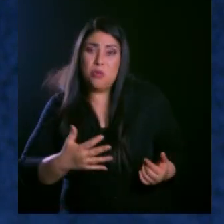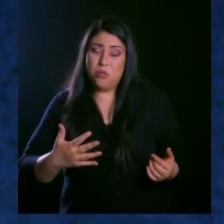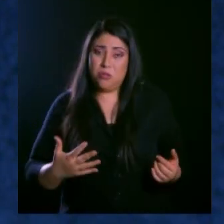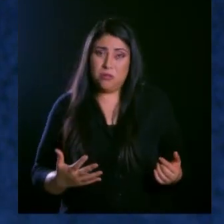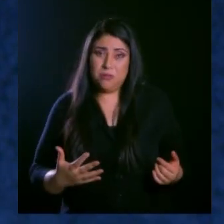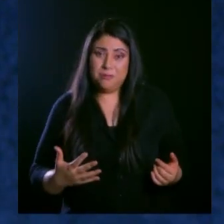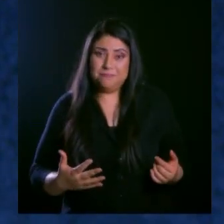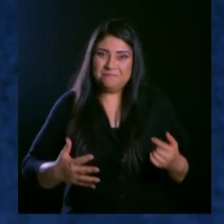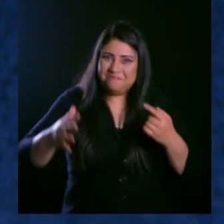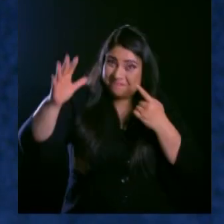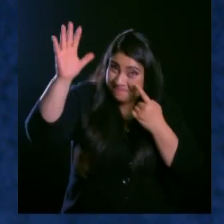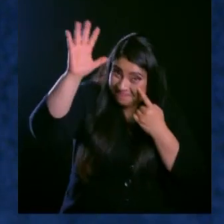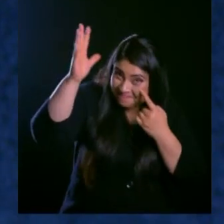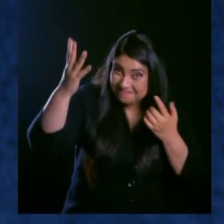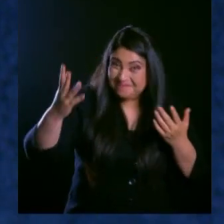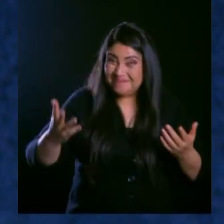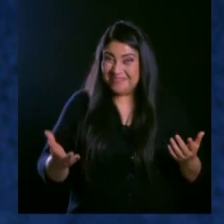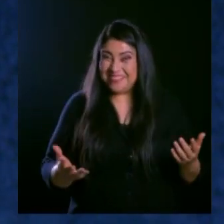Yuhu, diría mi suegro.